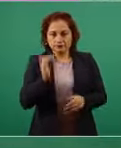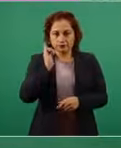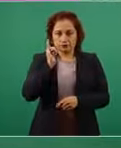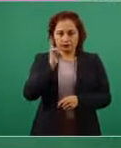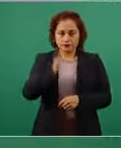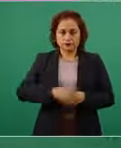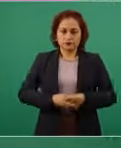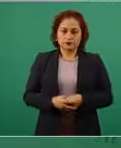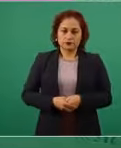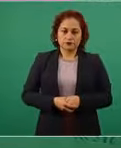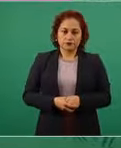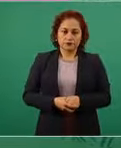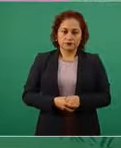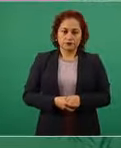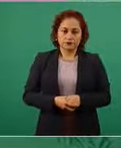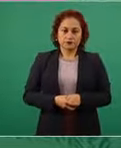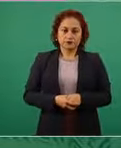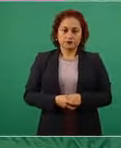los